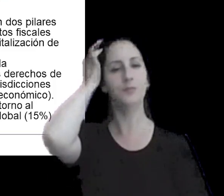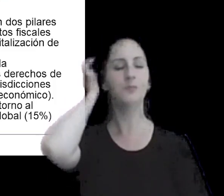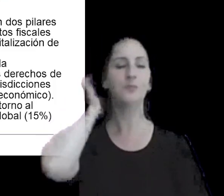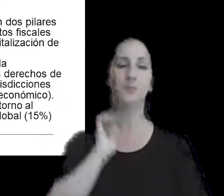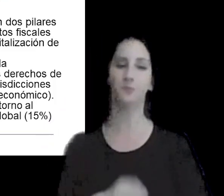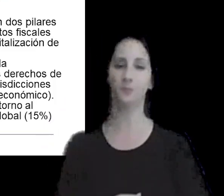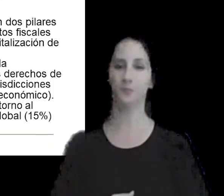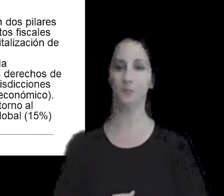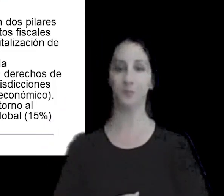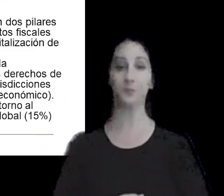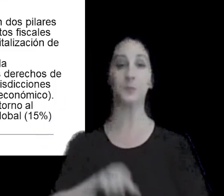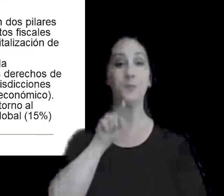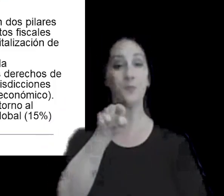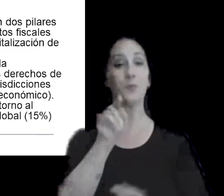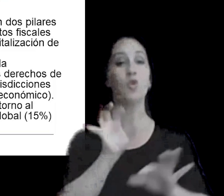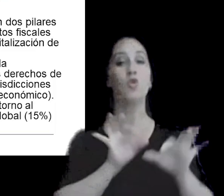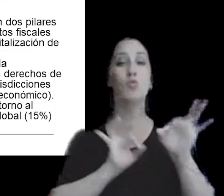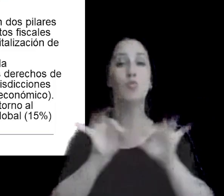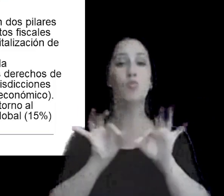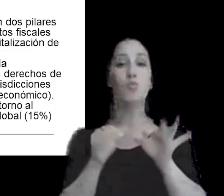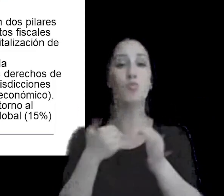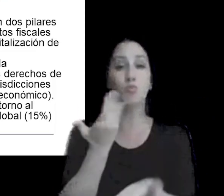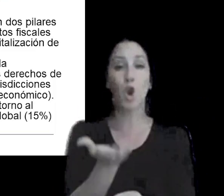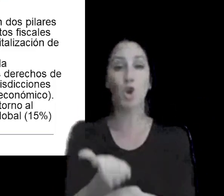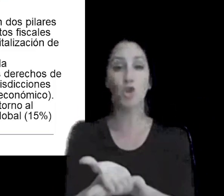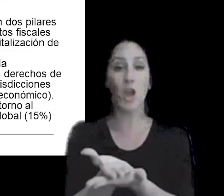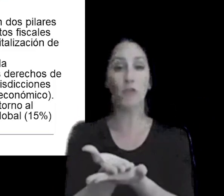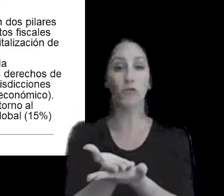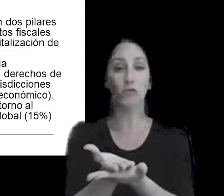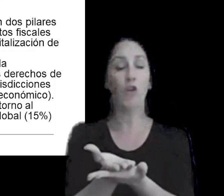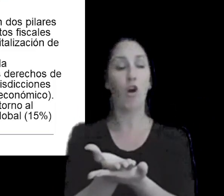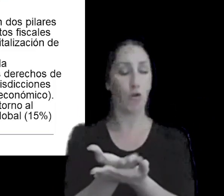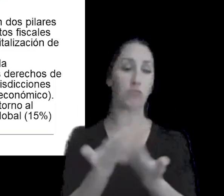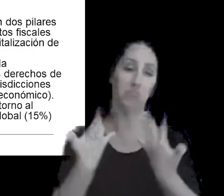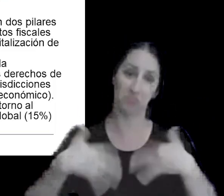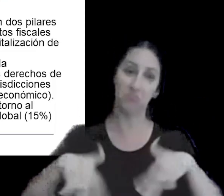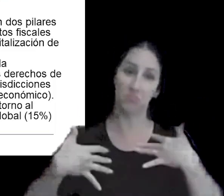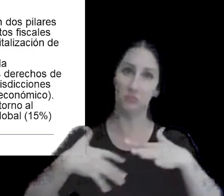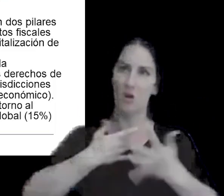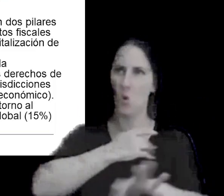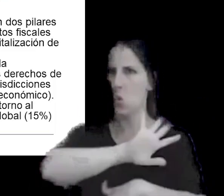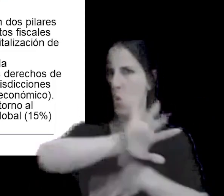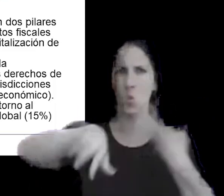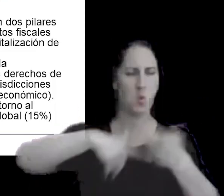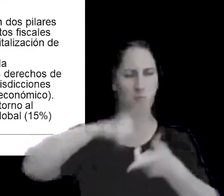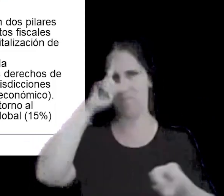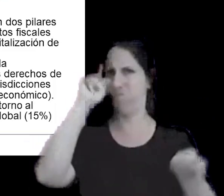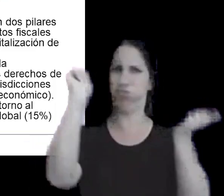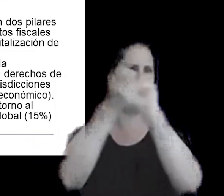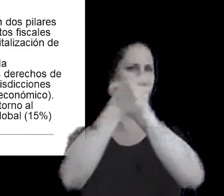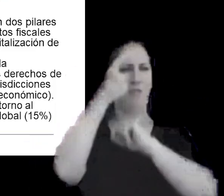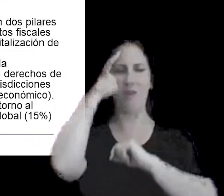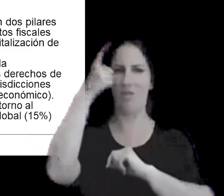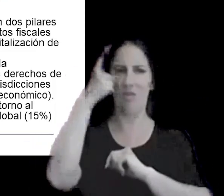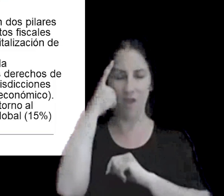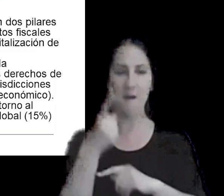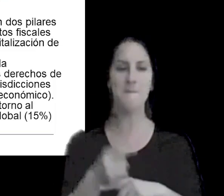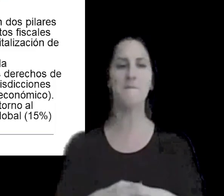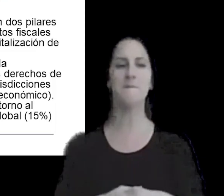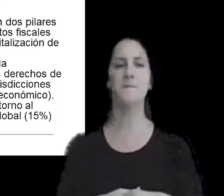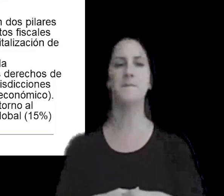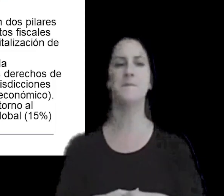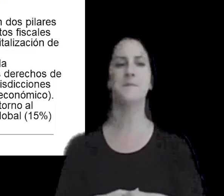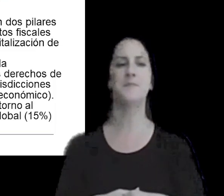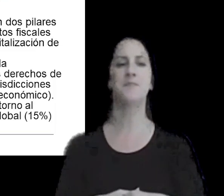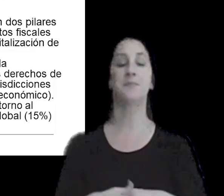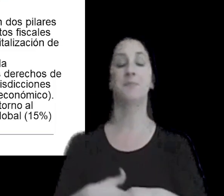este proyecto que ha sido bastante revolucionario y es el